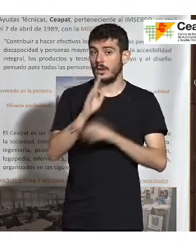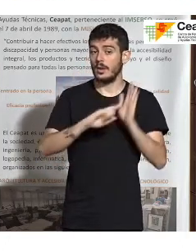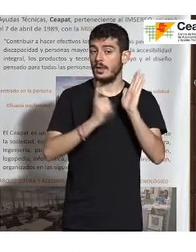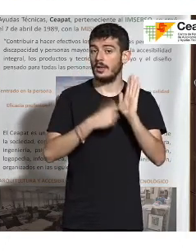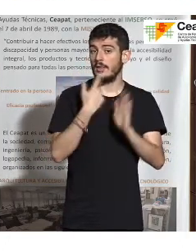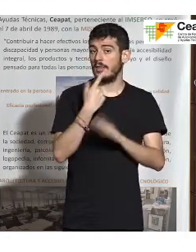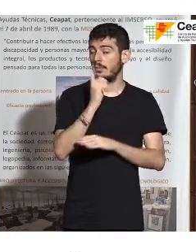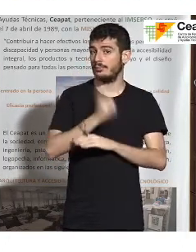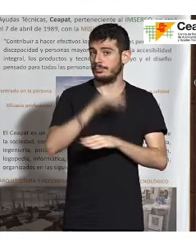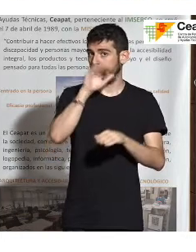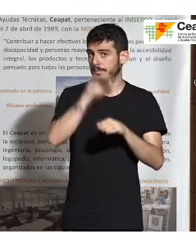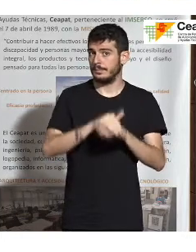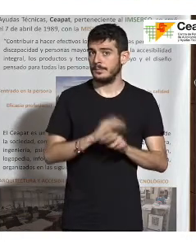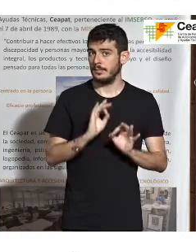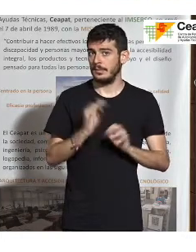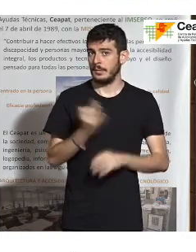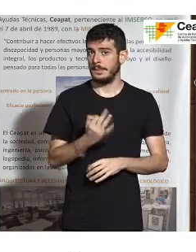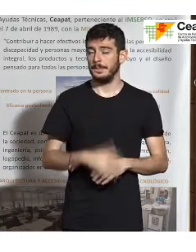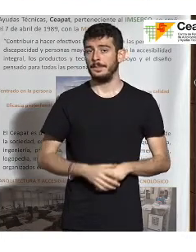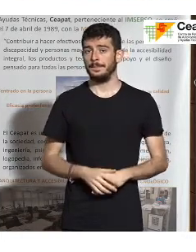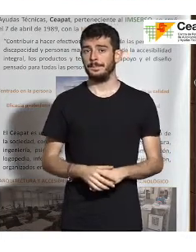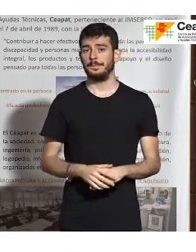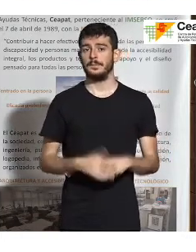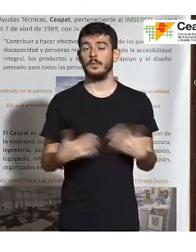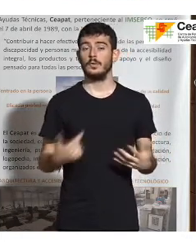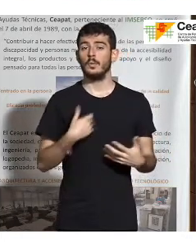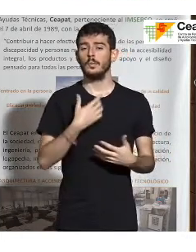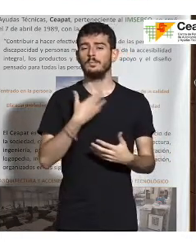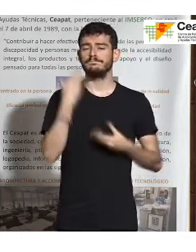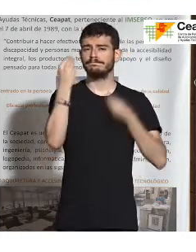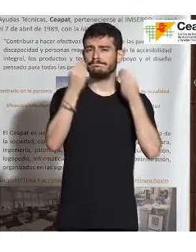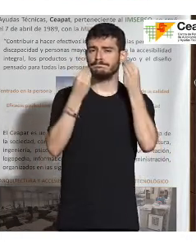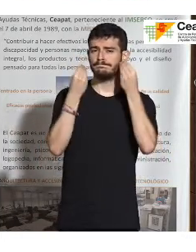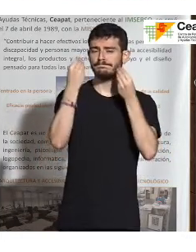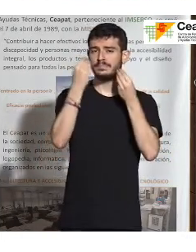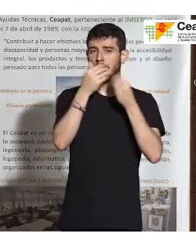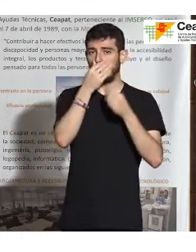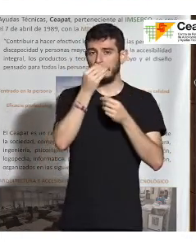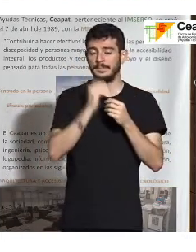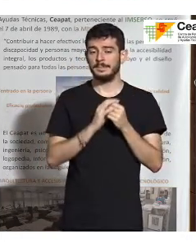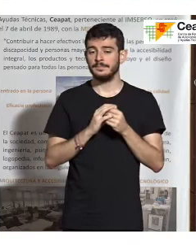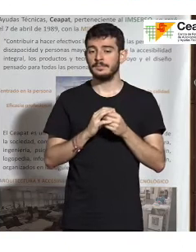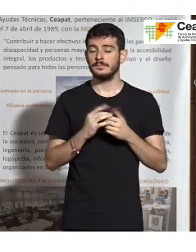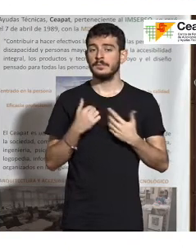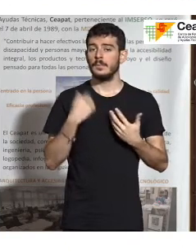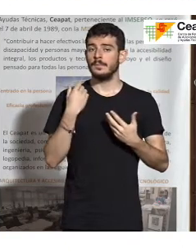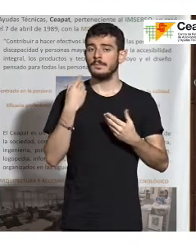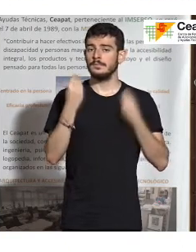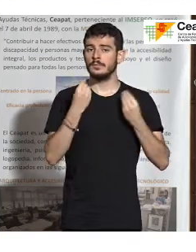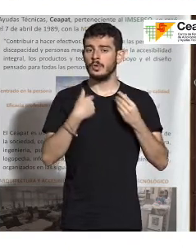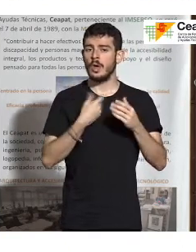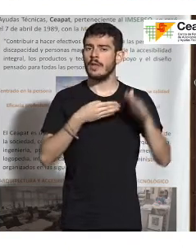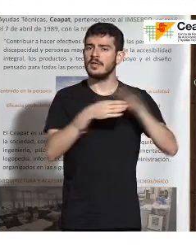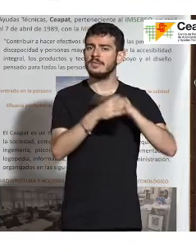que cumplir. Entonces, bueno, pues yo me planteo de las maneras más prácticas que yo puedo contribuir a la